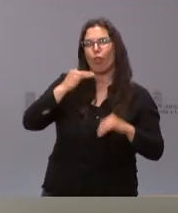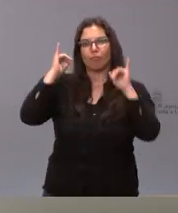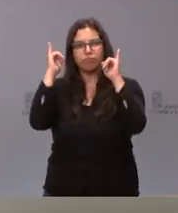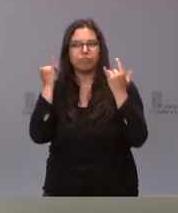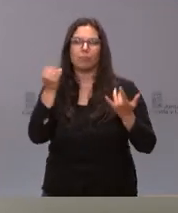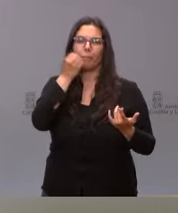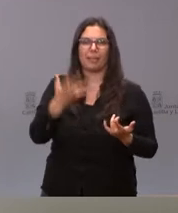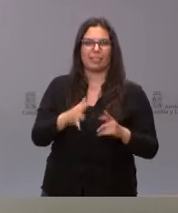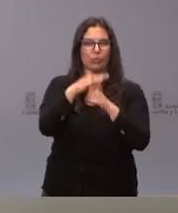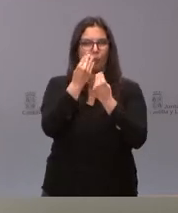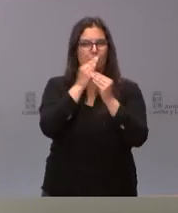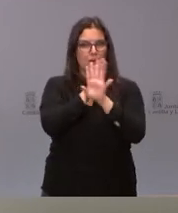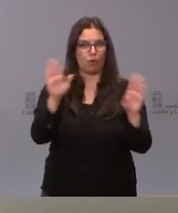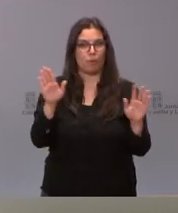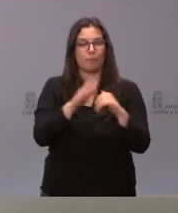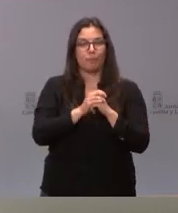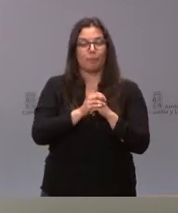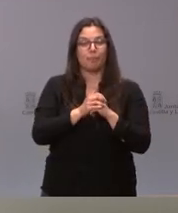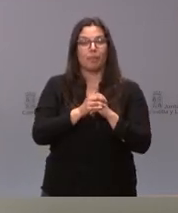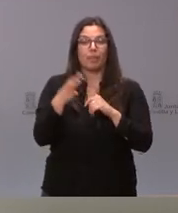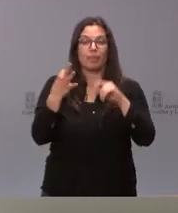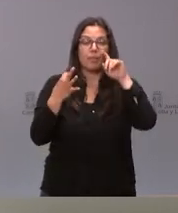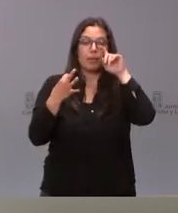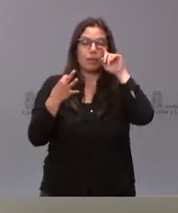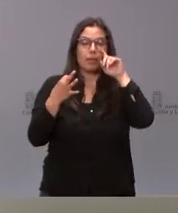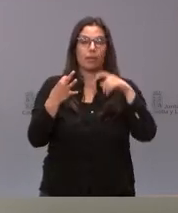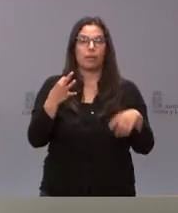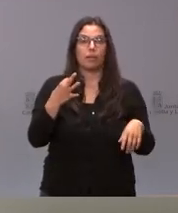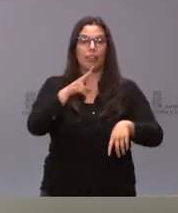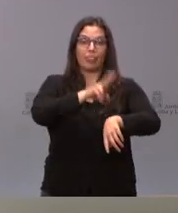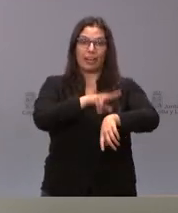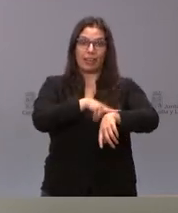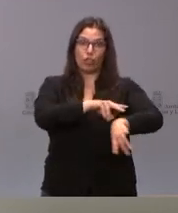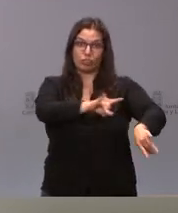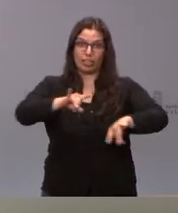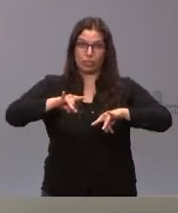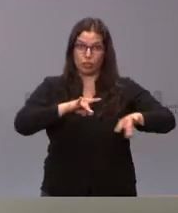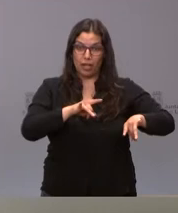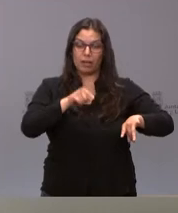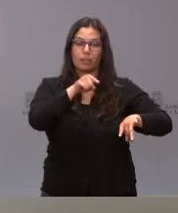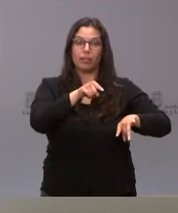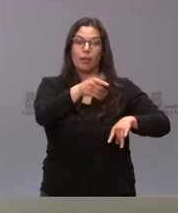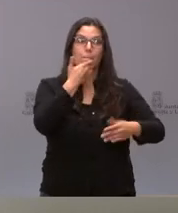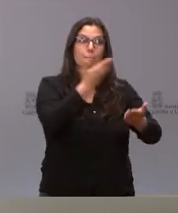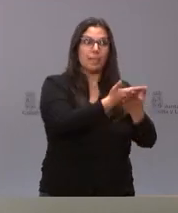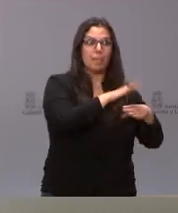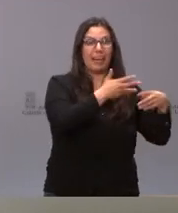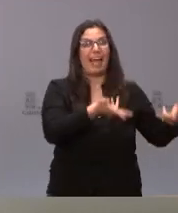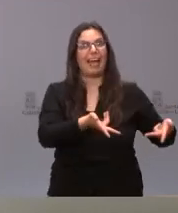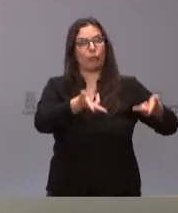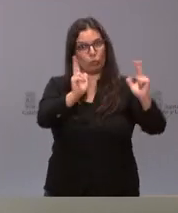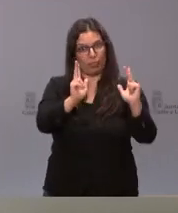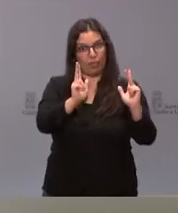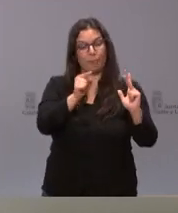mejores condiciones posibles. Se tendrán que autorizar por parte de la delegación territorial estas sesiones de juventud que se